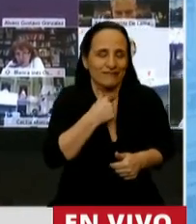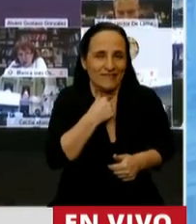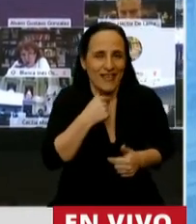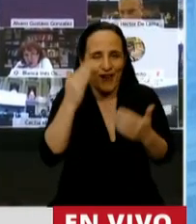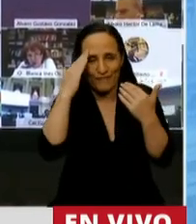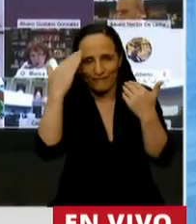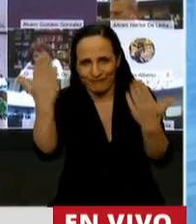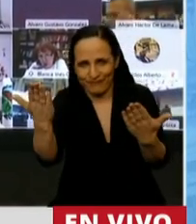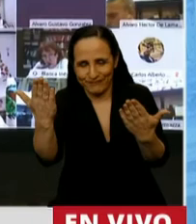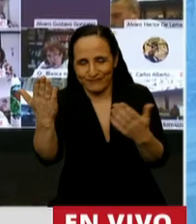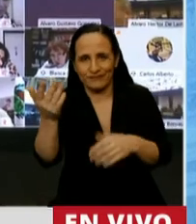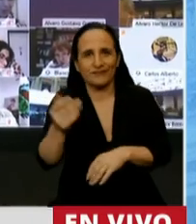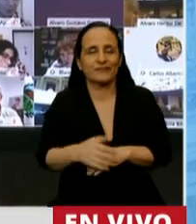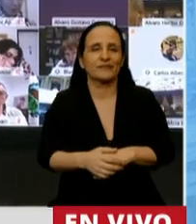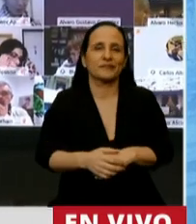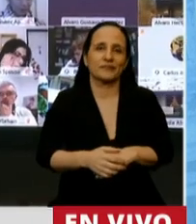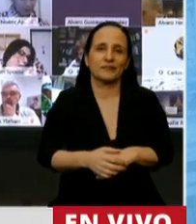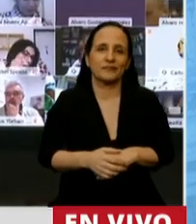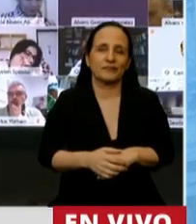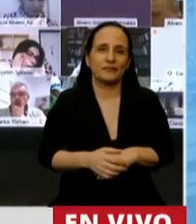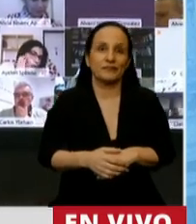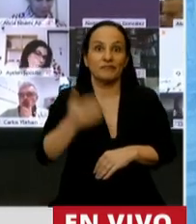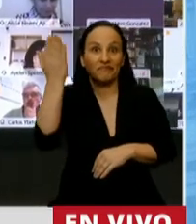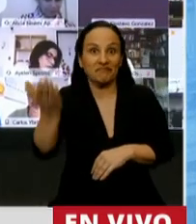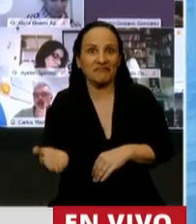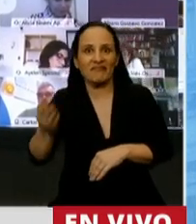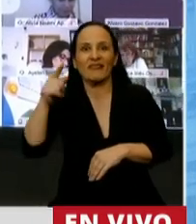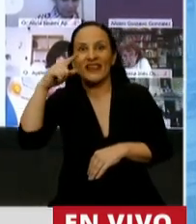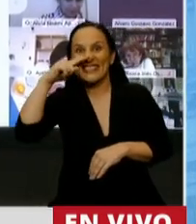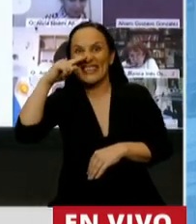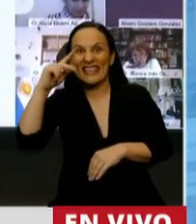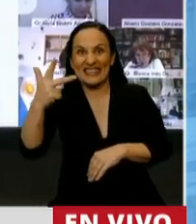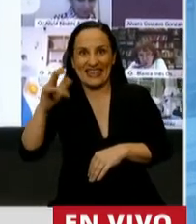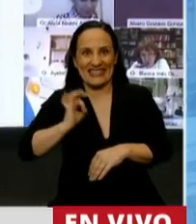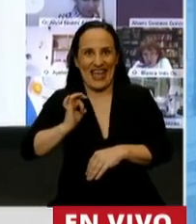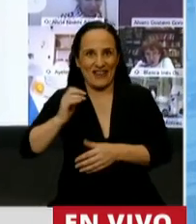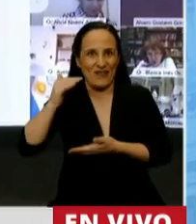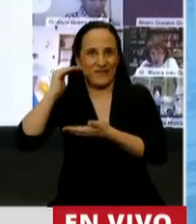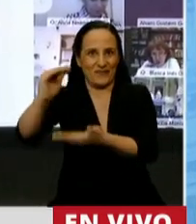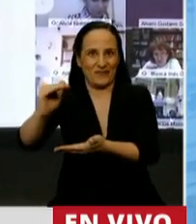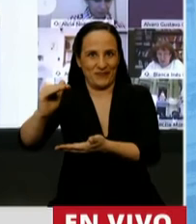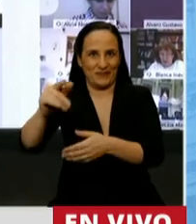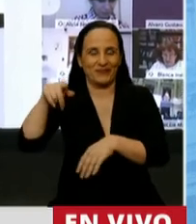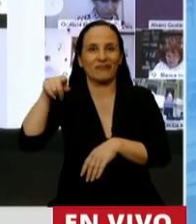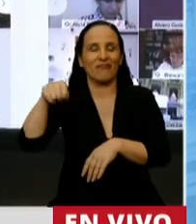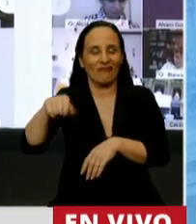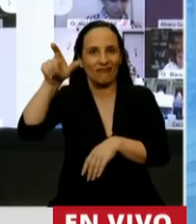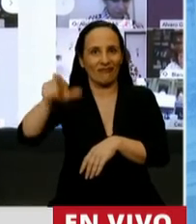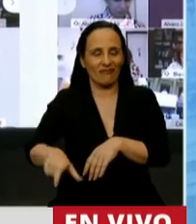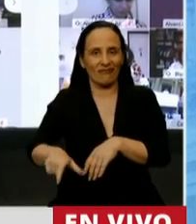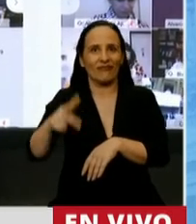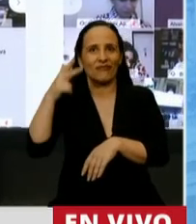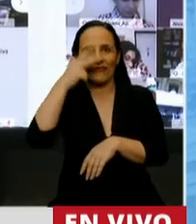recordarlo. Uno, por los 73 años de su premio, el doctor Bernardo